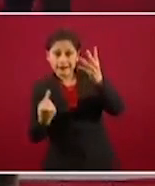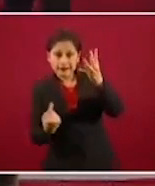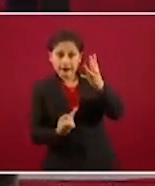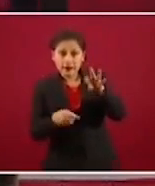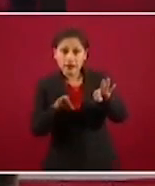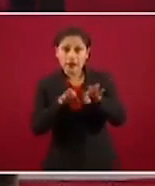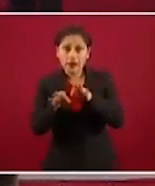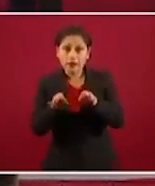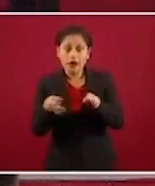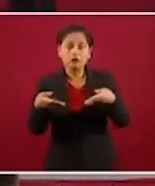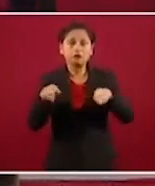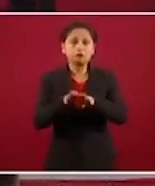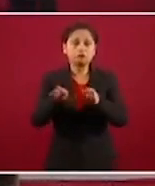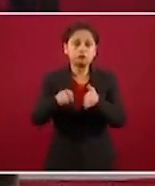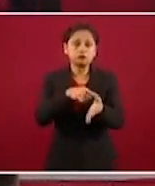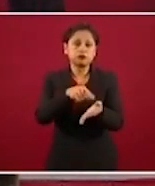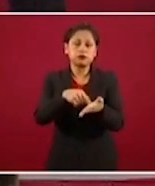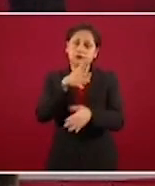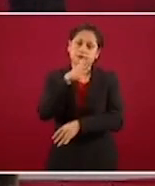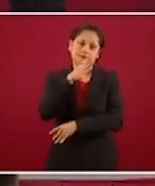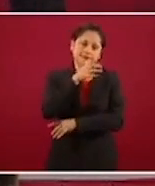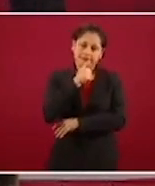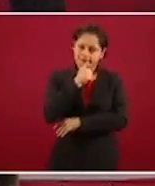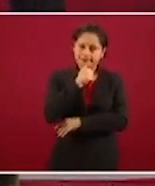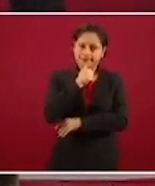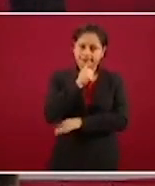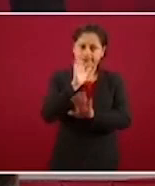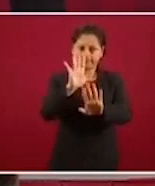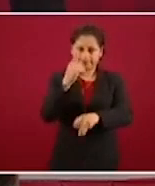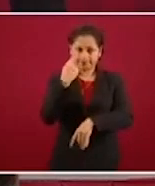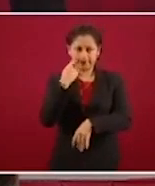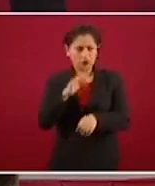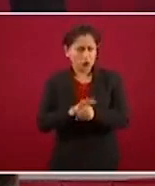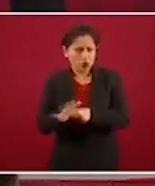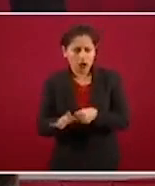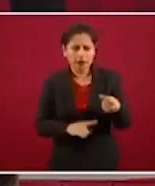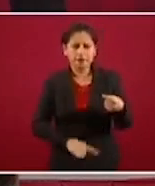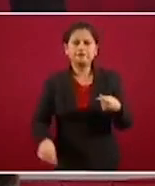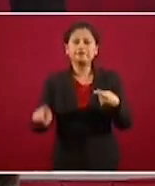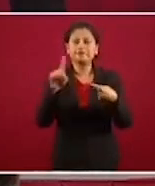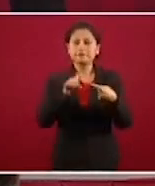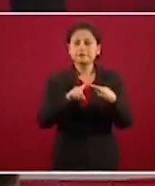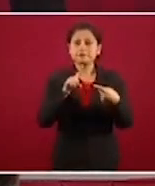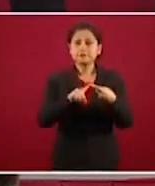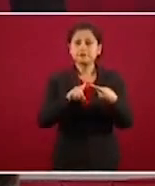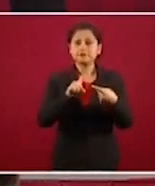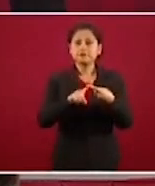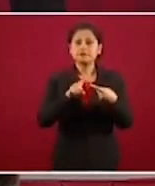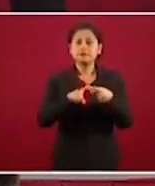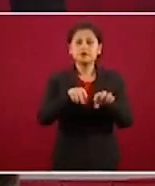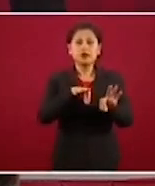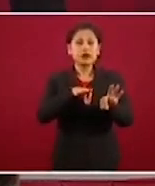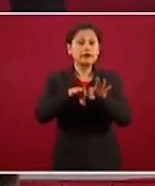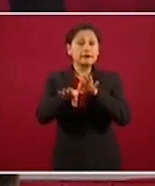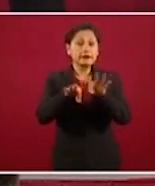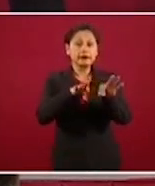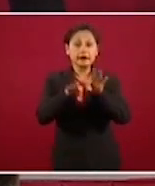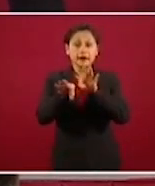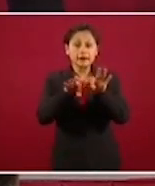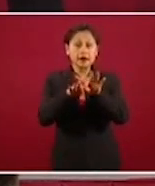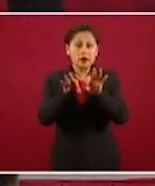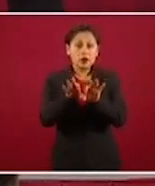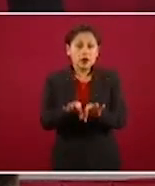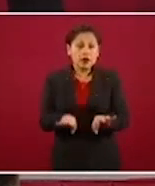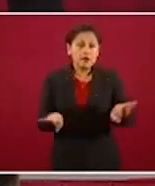vamos a ver cuáles son. El inciso A son las que de manera directa son necesarias para atender la emergencia